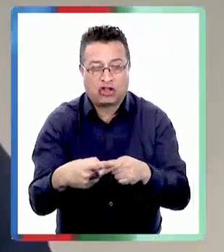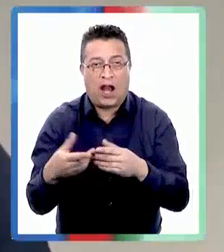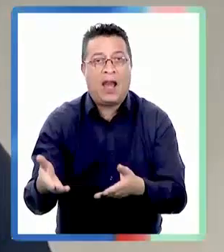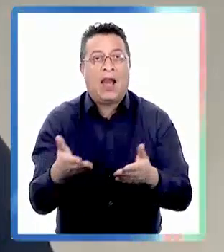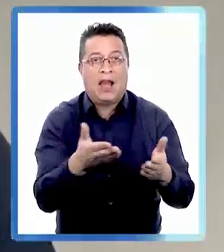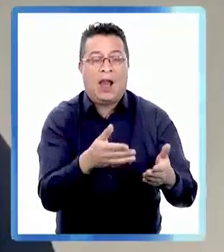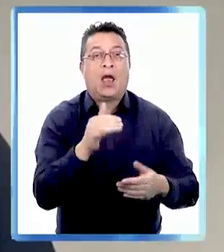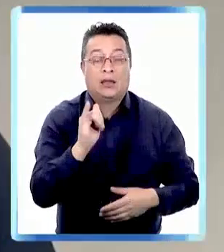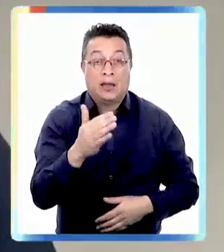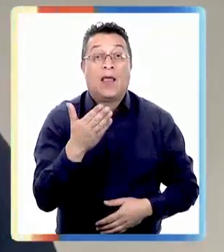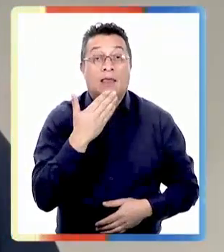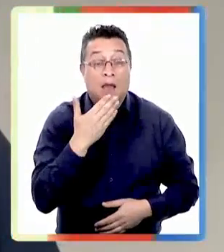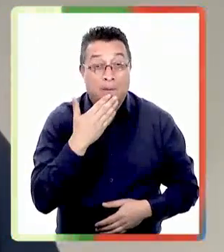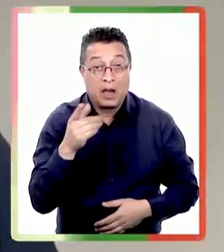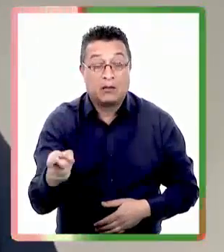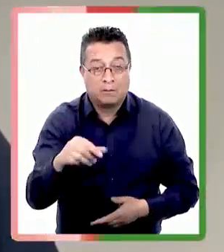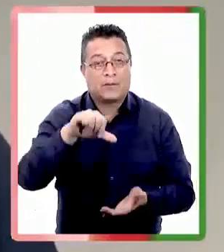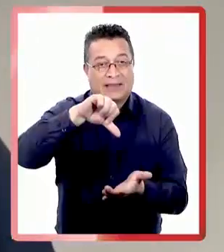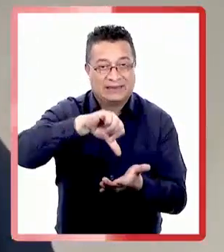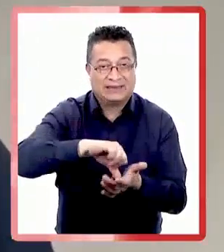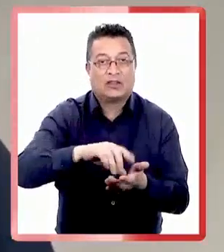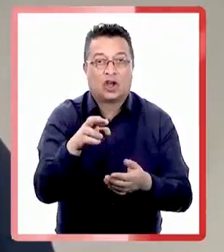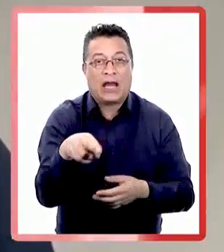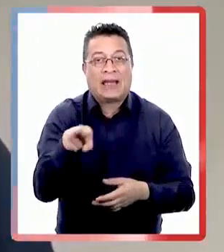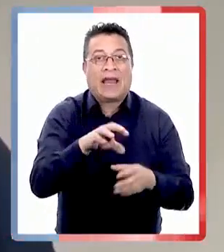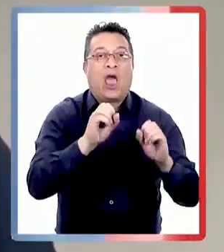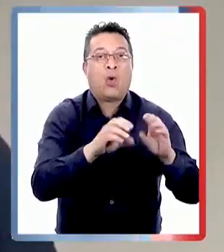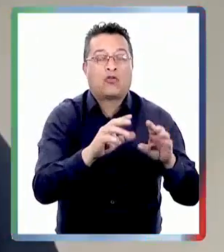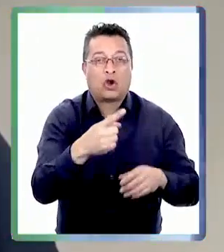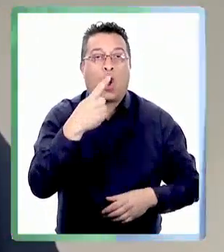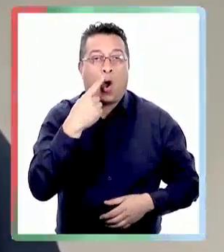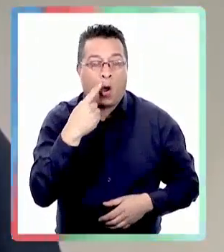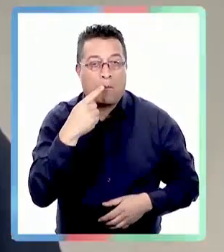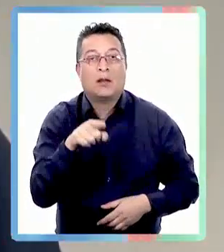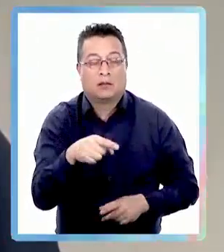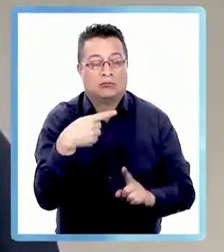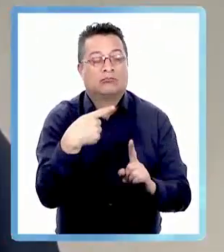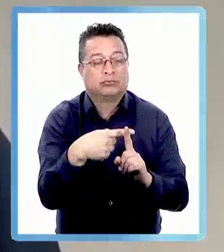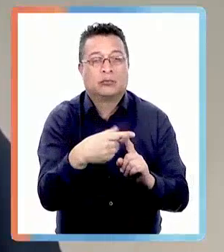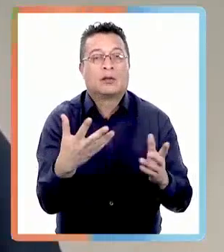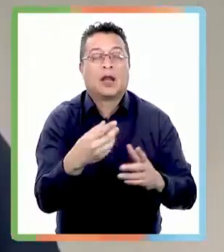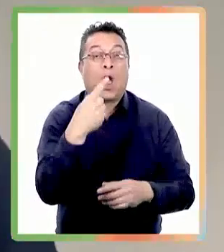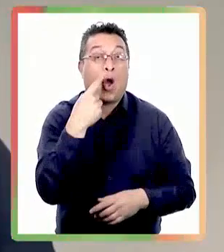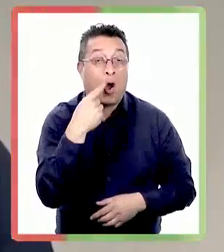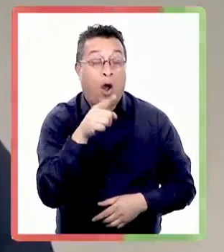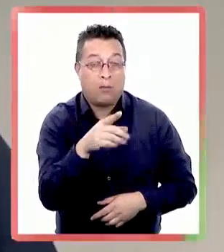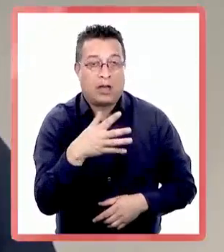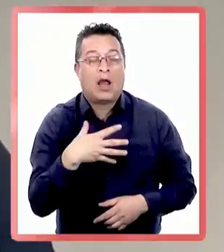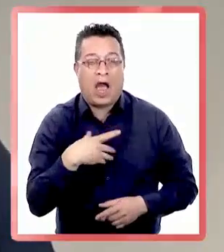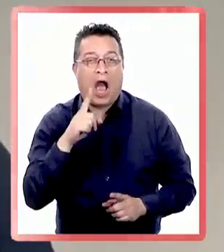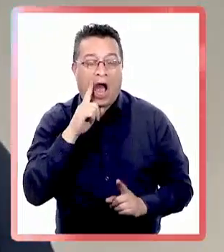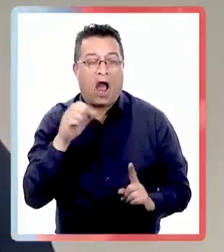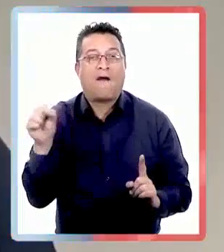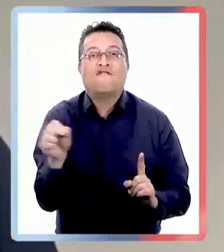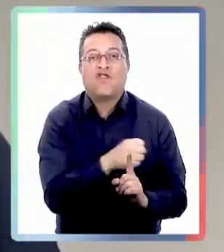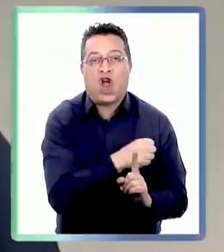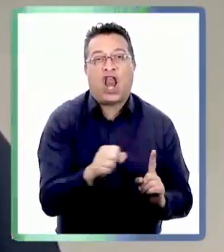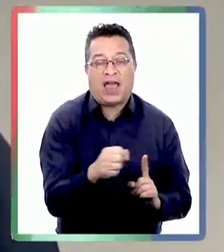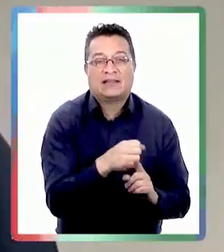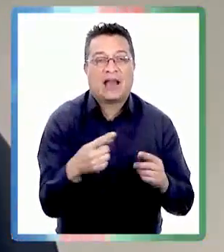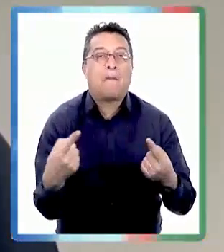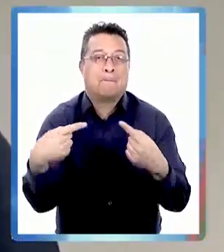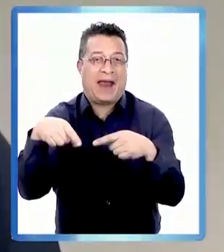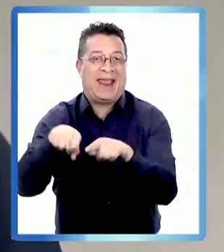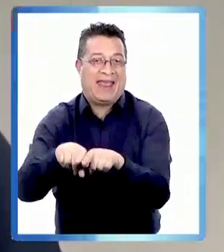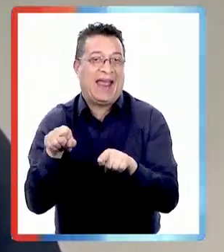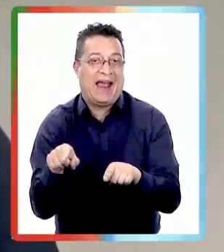al respecto así como también mantenemos un centro de reeducación de hombres que sirve también para aquellos hombres que ejercen violencia en